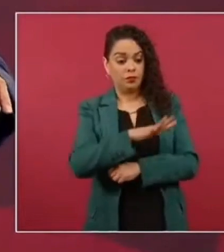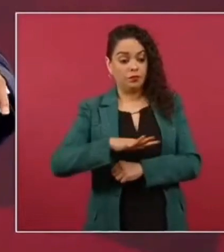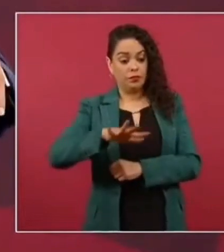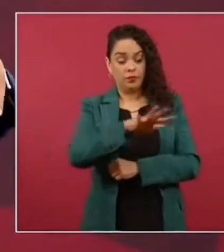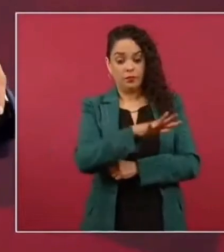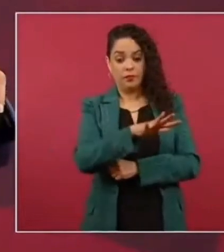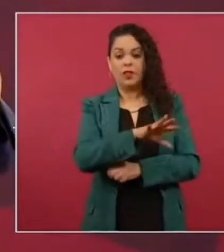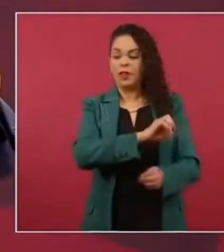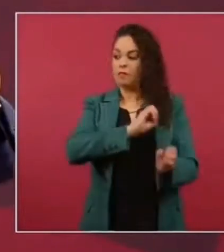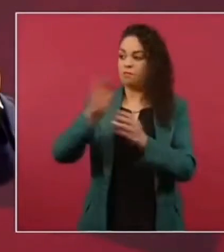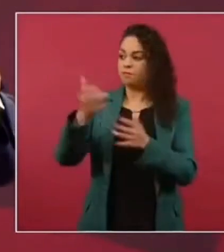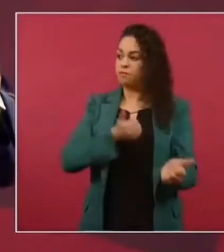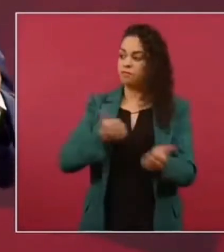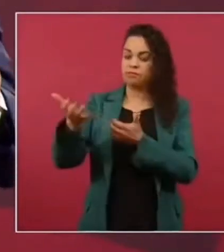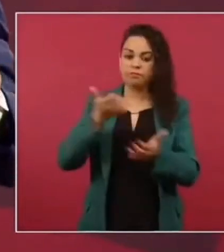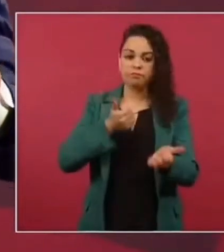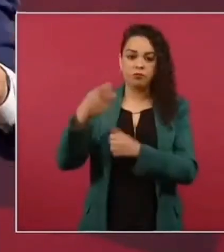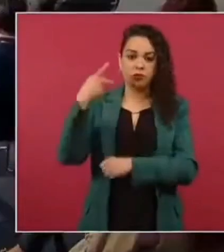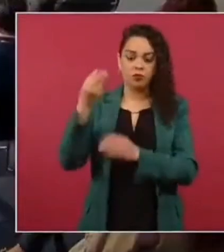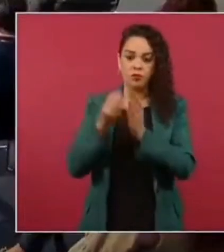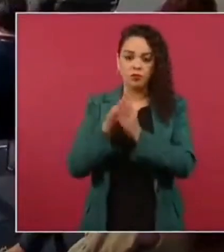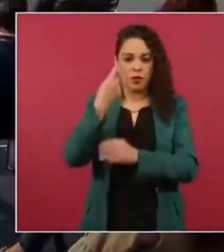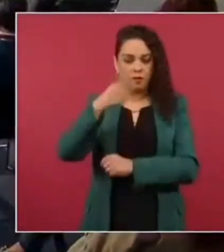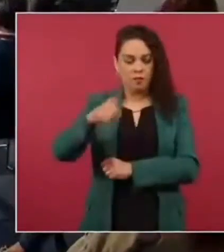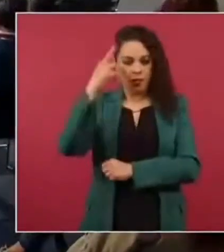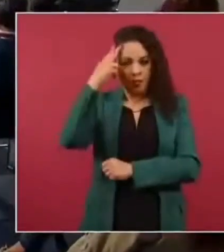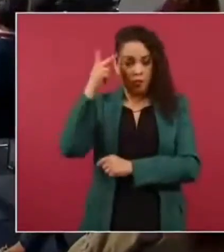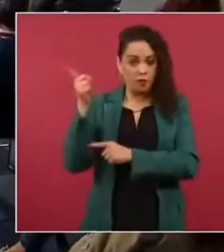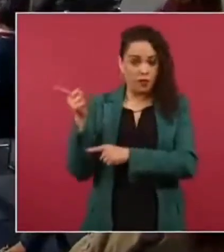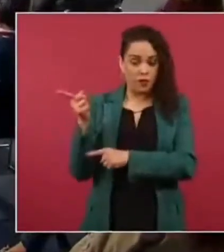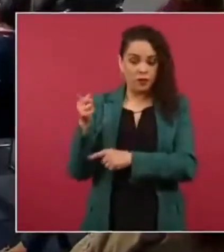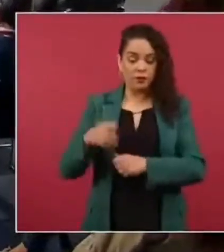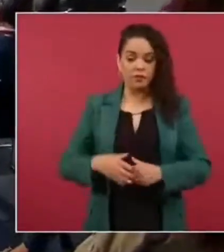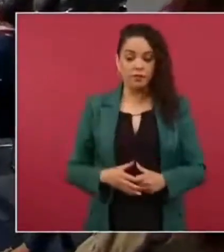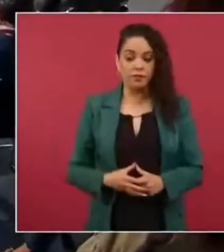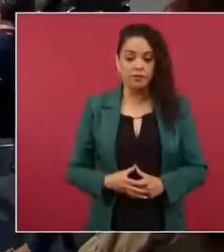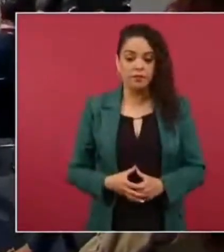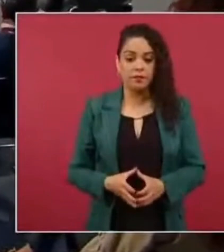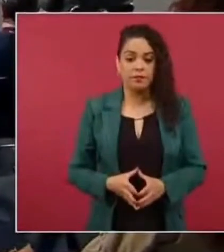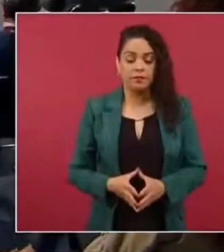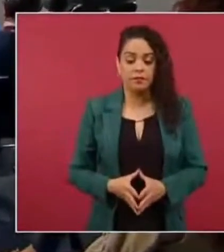entonces viene la revolución de todas maneras